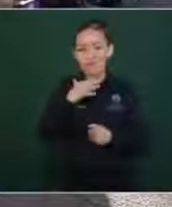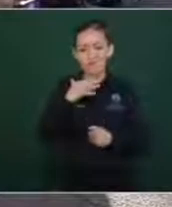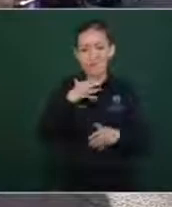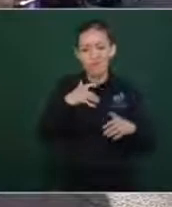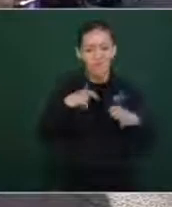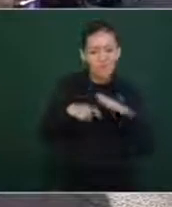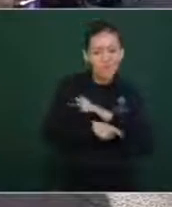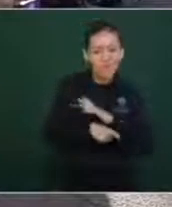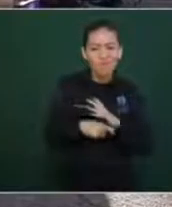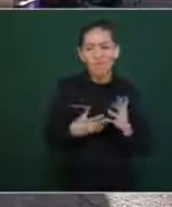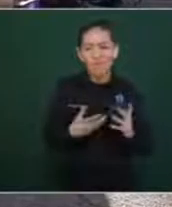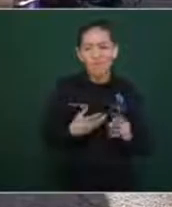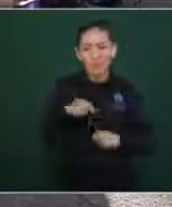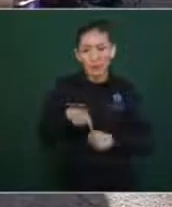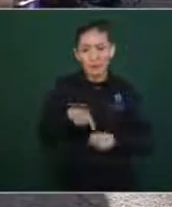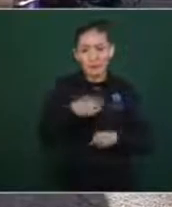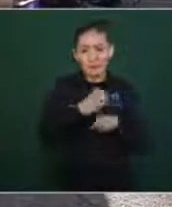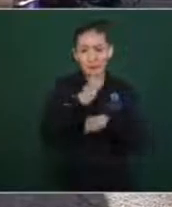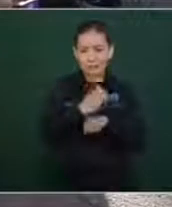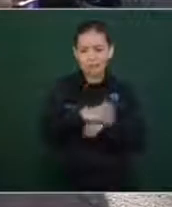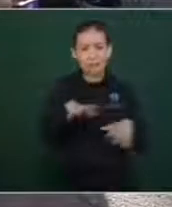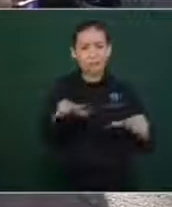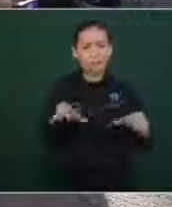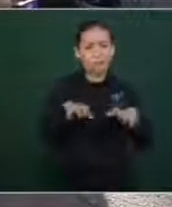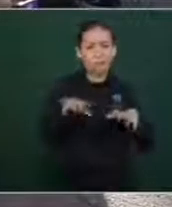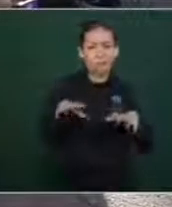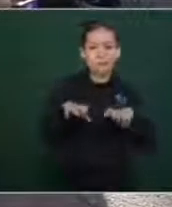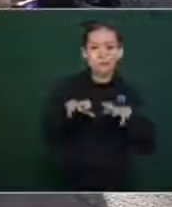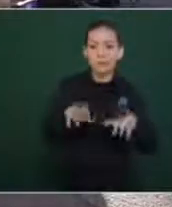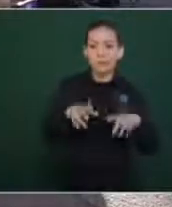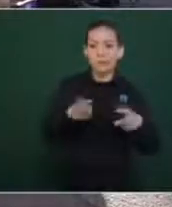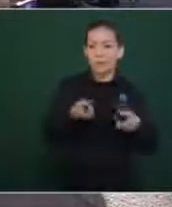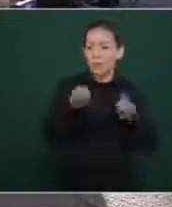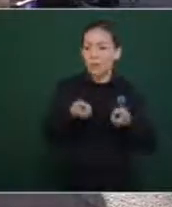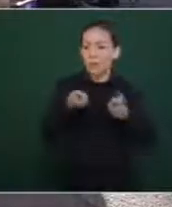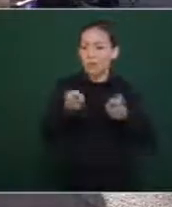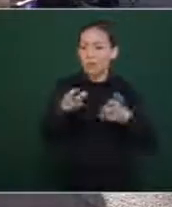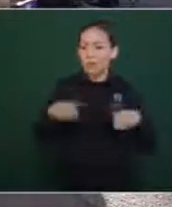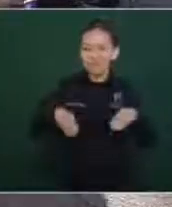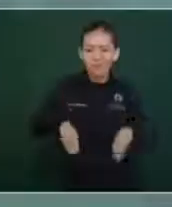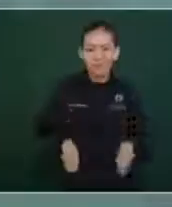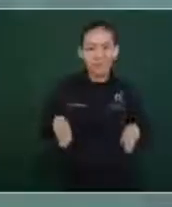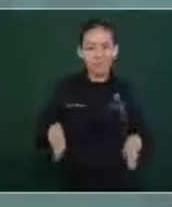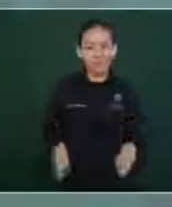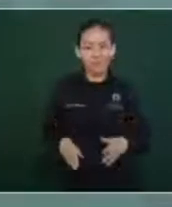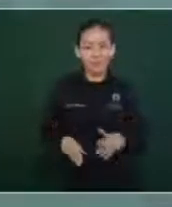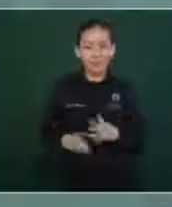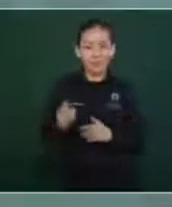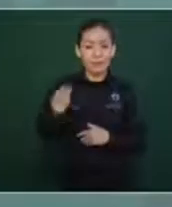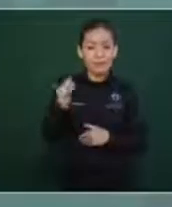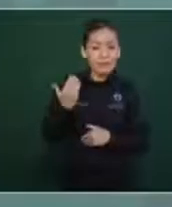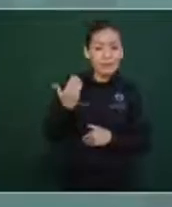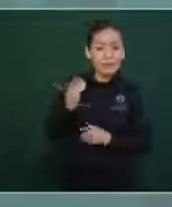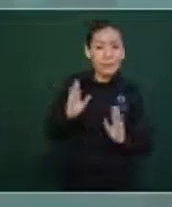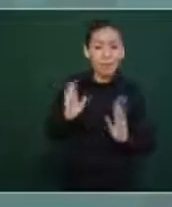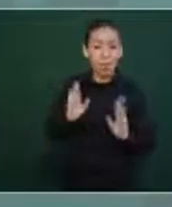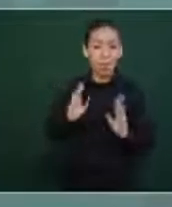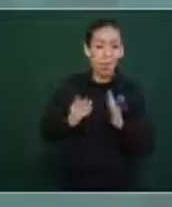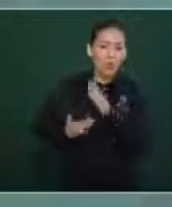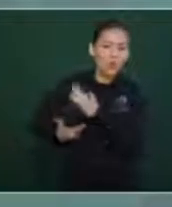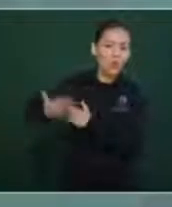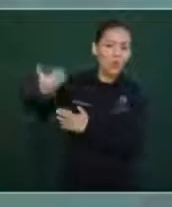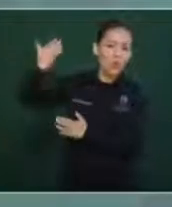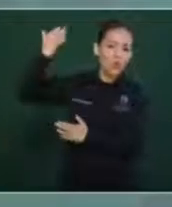Se han dedicado a saquear el estado de Chihuahua, no en tiempos recientes, ya lleva